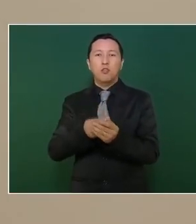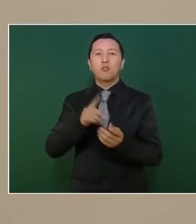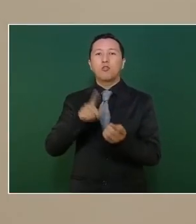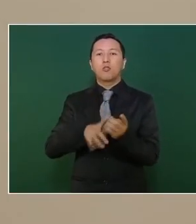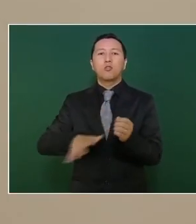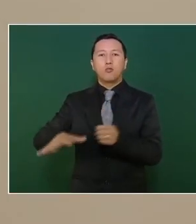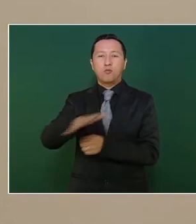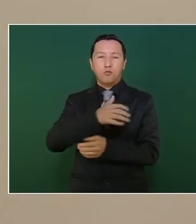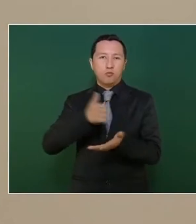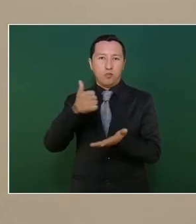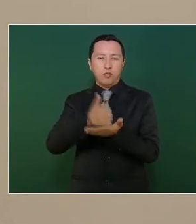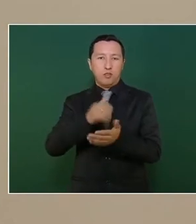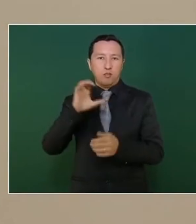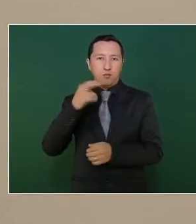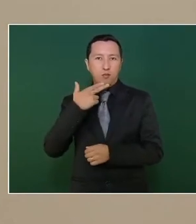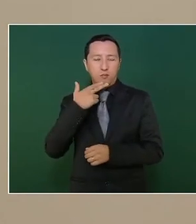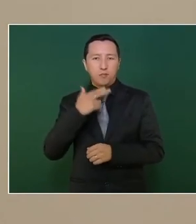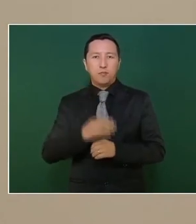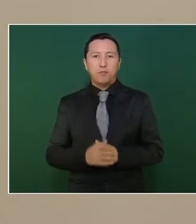Siguiente.